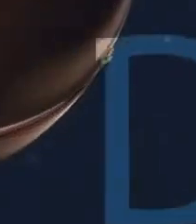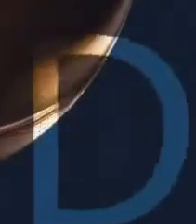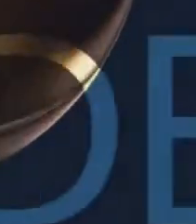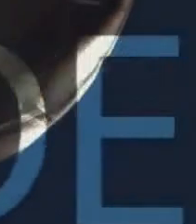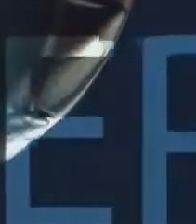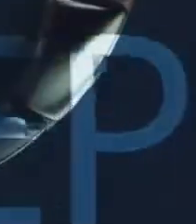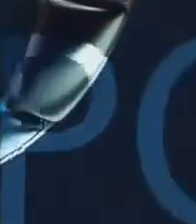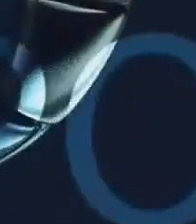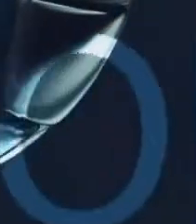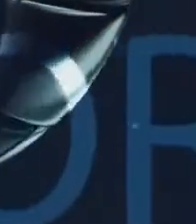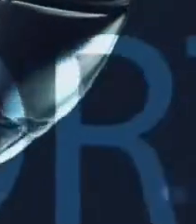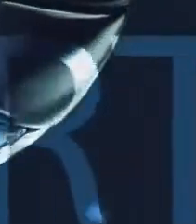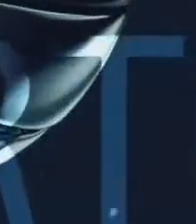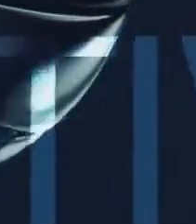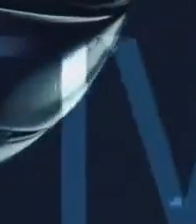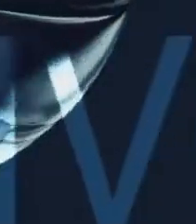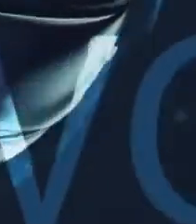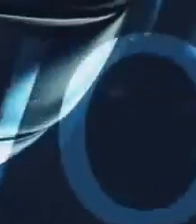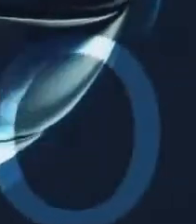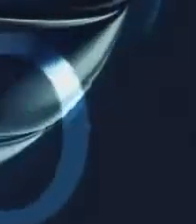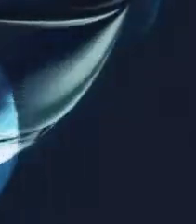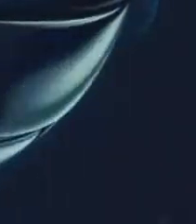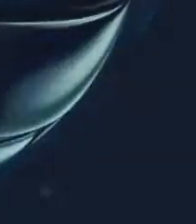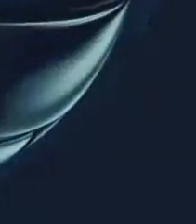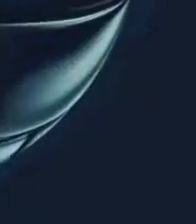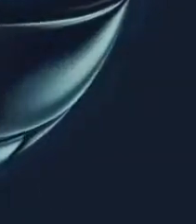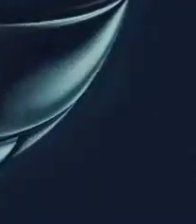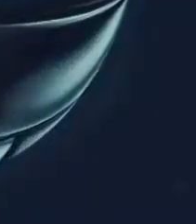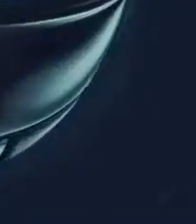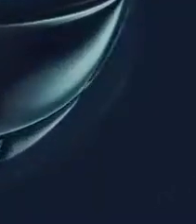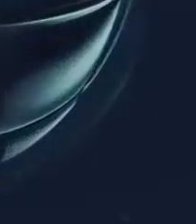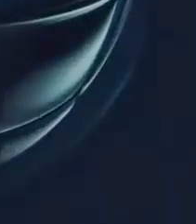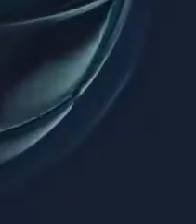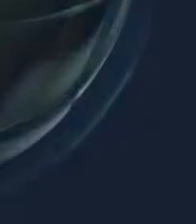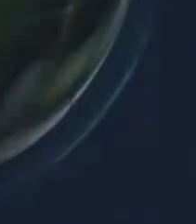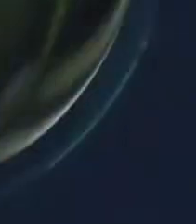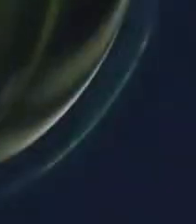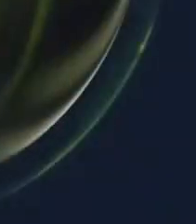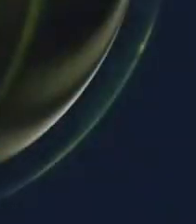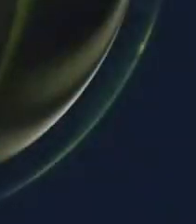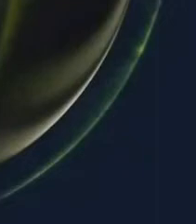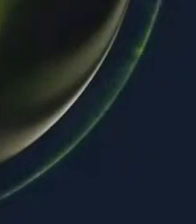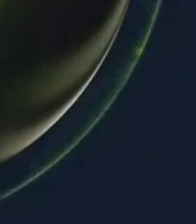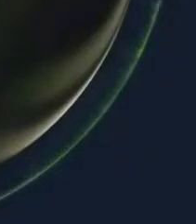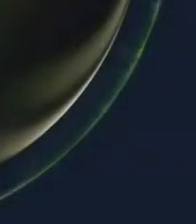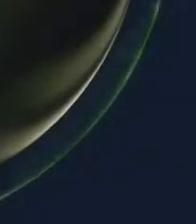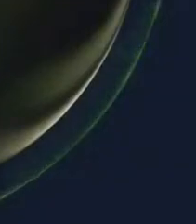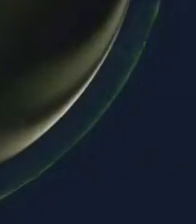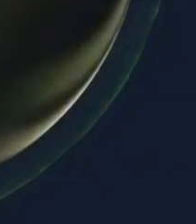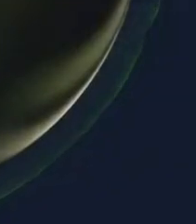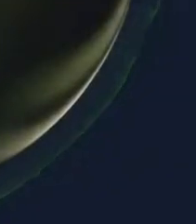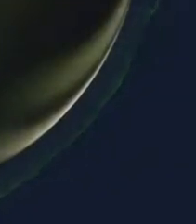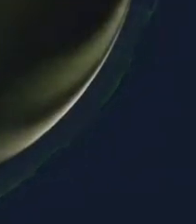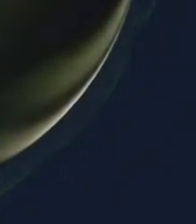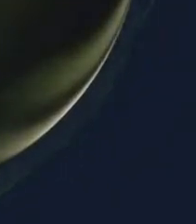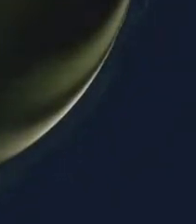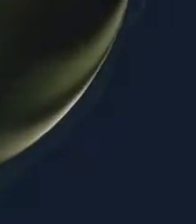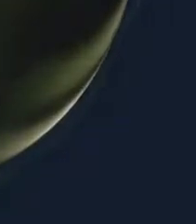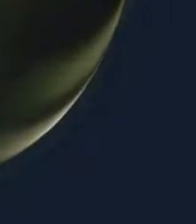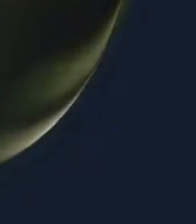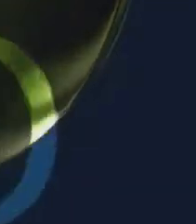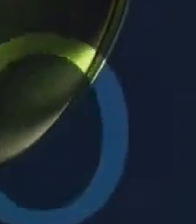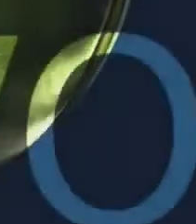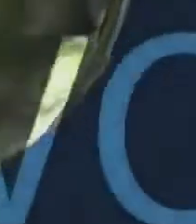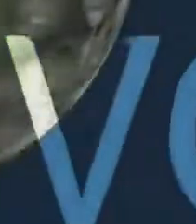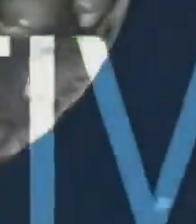Anunció la cancelación Del gran premio De Malasia Debido a las complicaciones De viaje Y restricciones logísticas Para el COVID-19 En su reemplazo Se